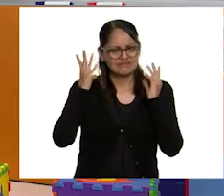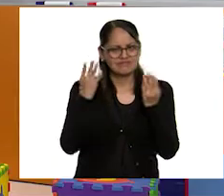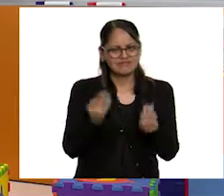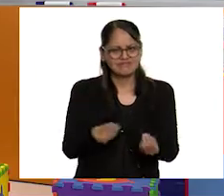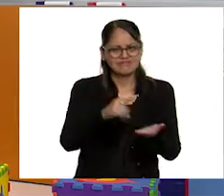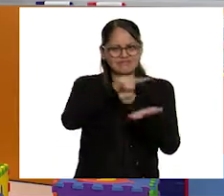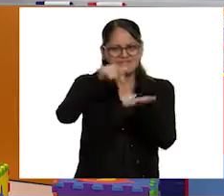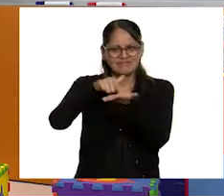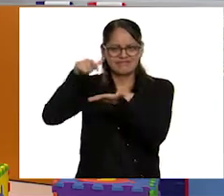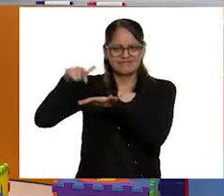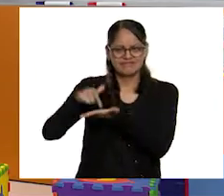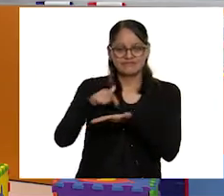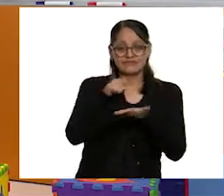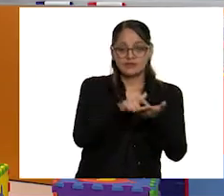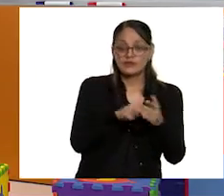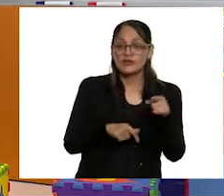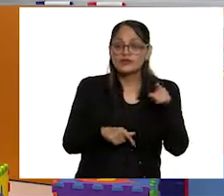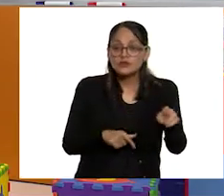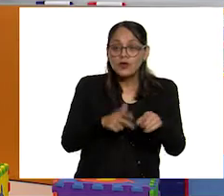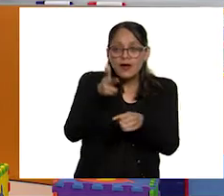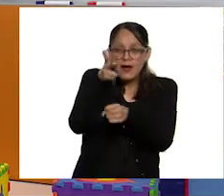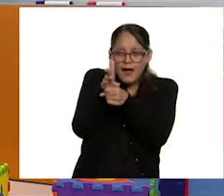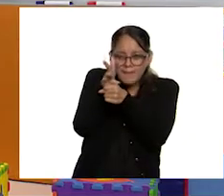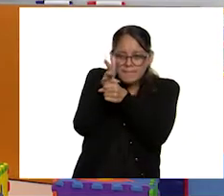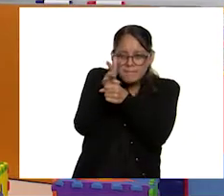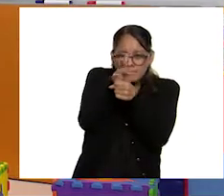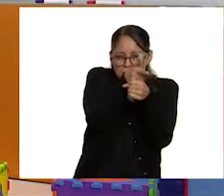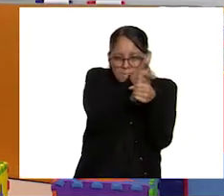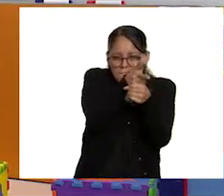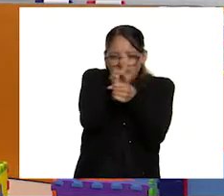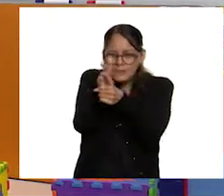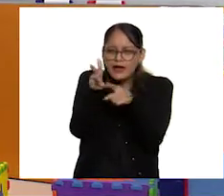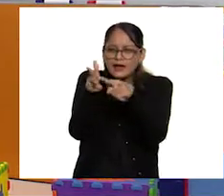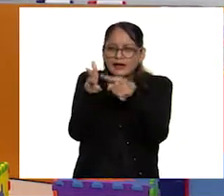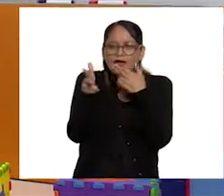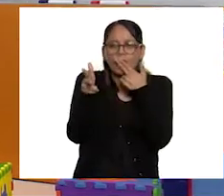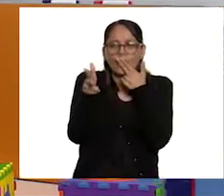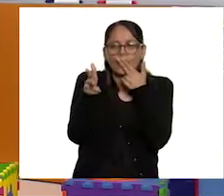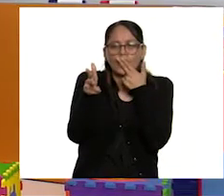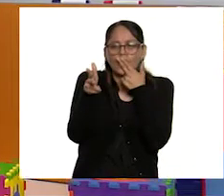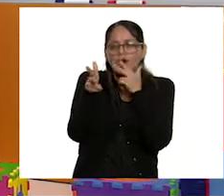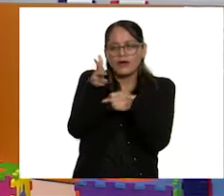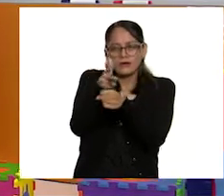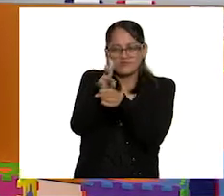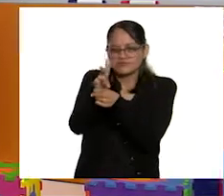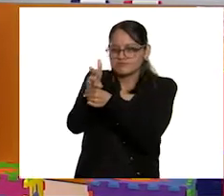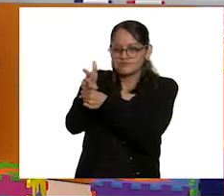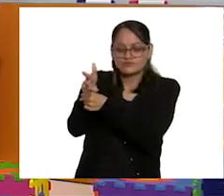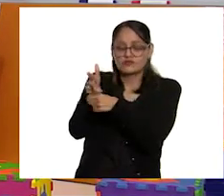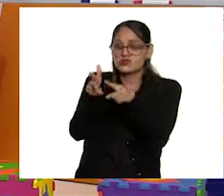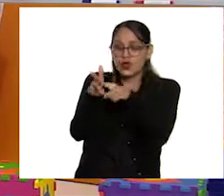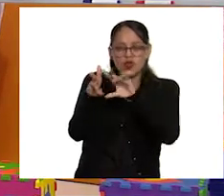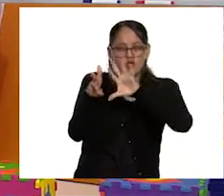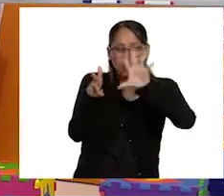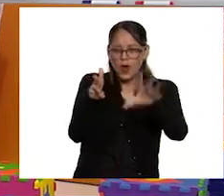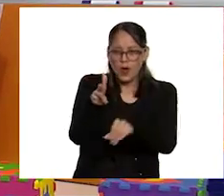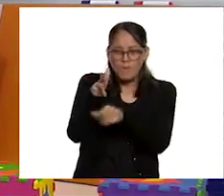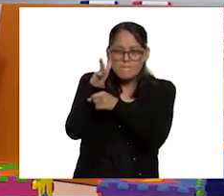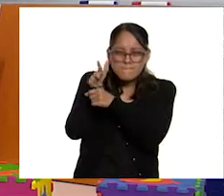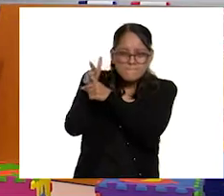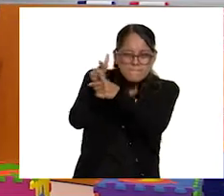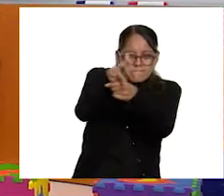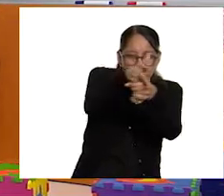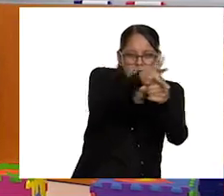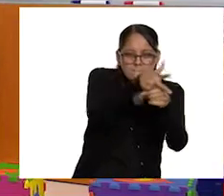lugares. Su cámara es lo más preciado, pues con ella registran lo que